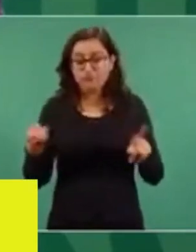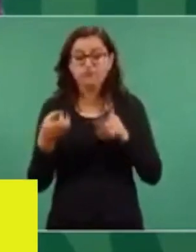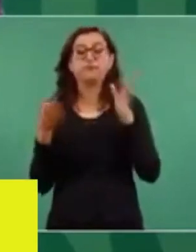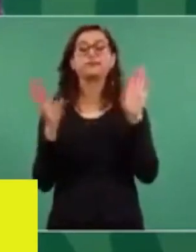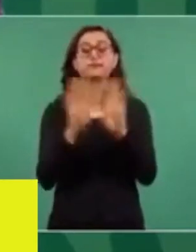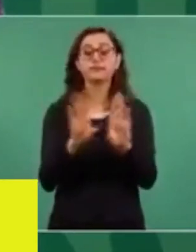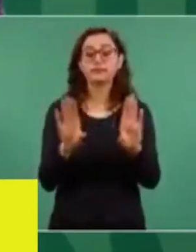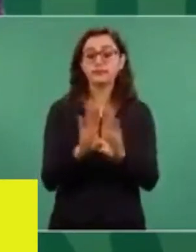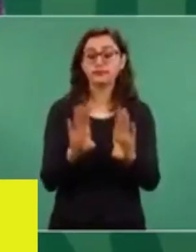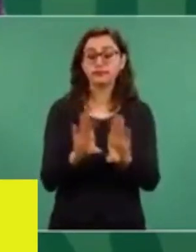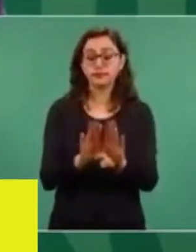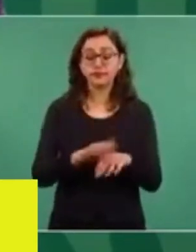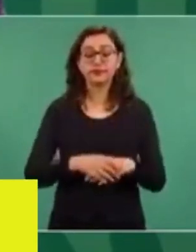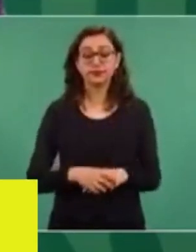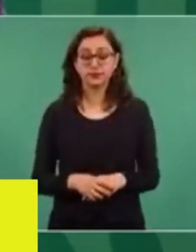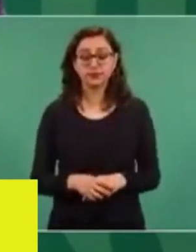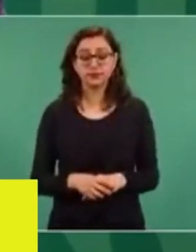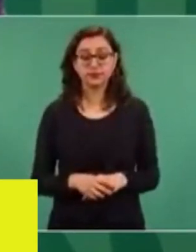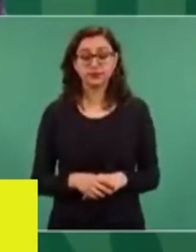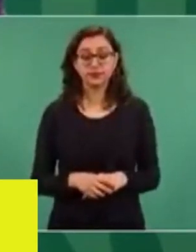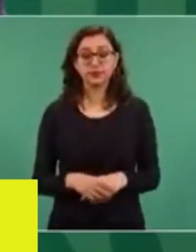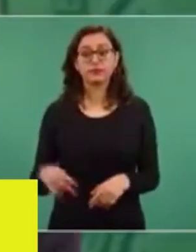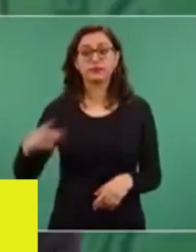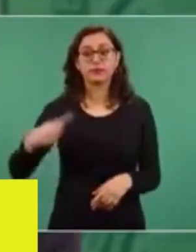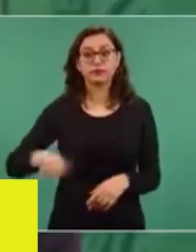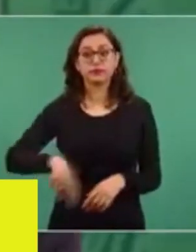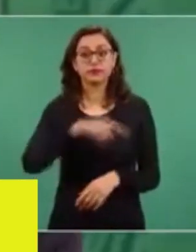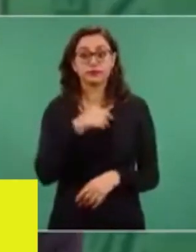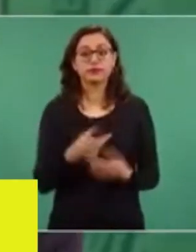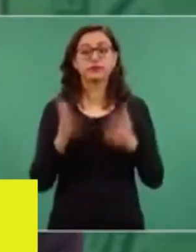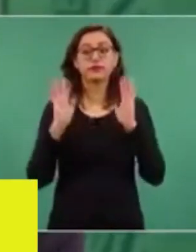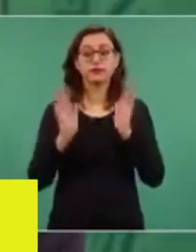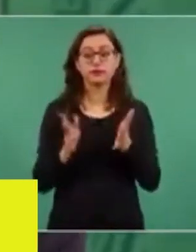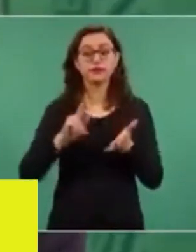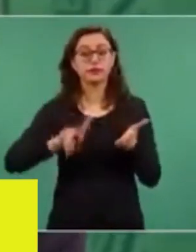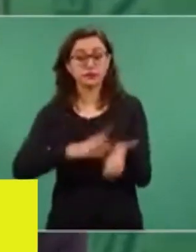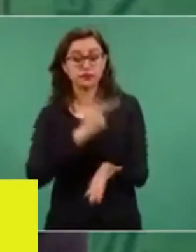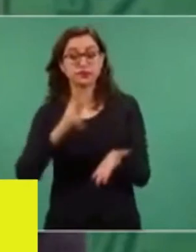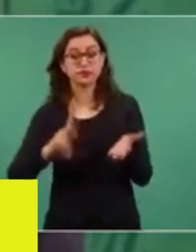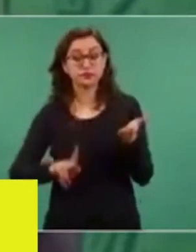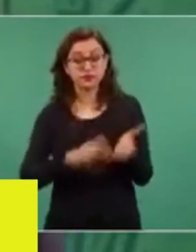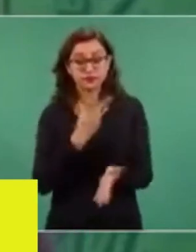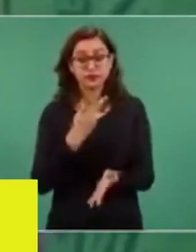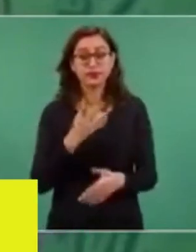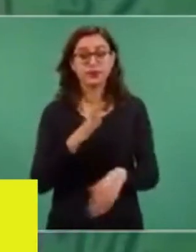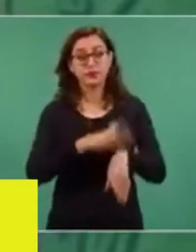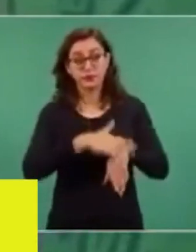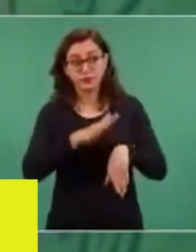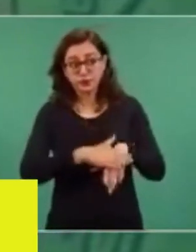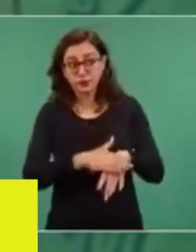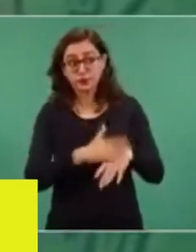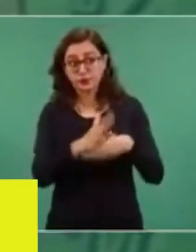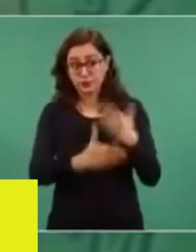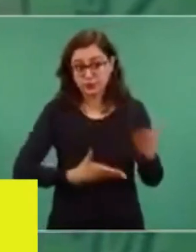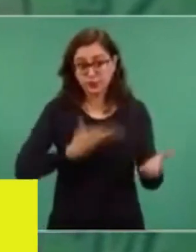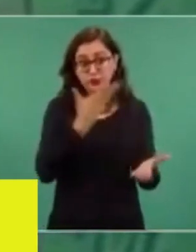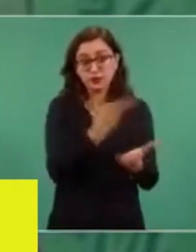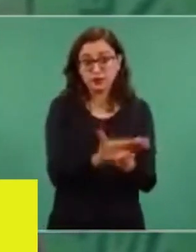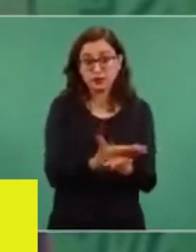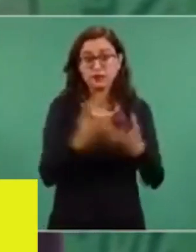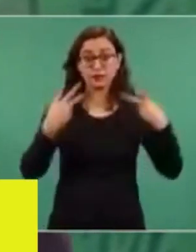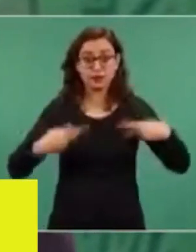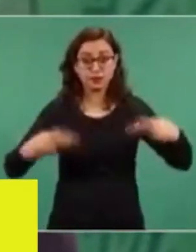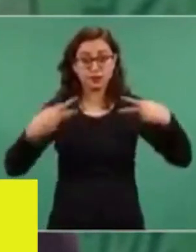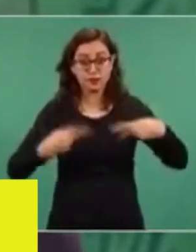Hemos estado planteando de que se debe de regularizar a nuestros